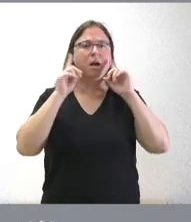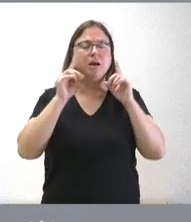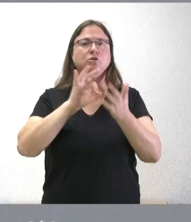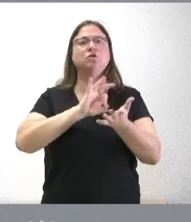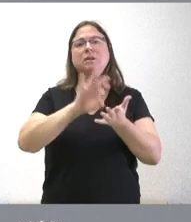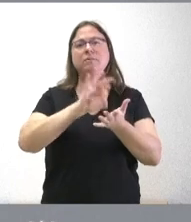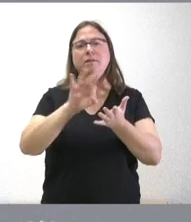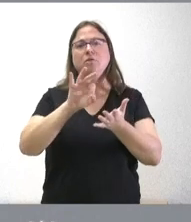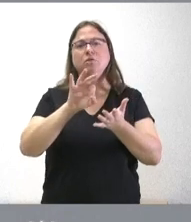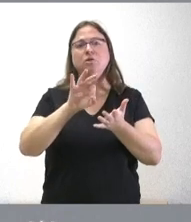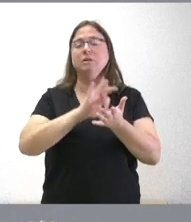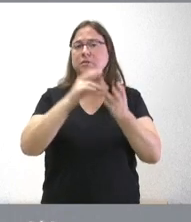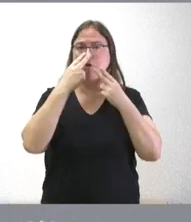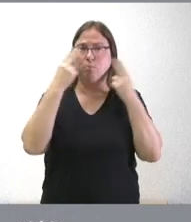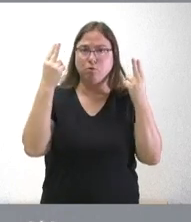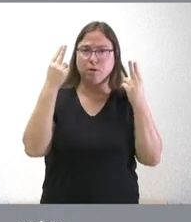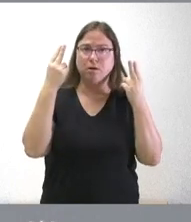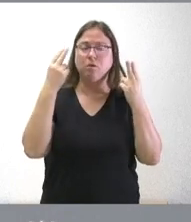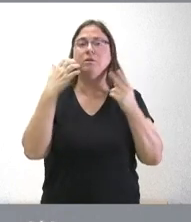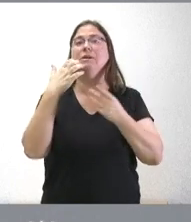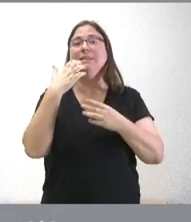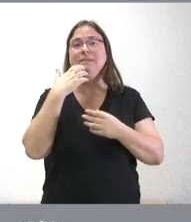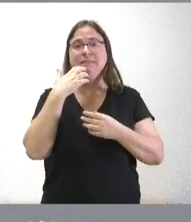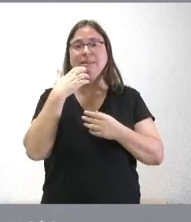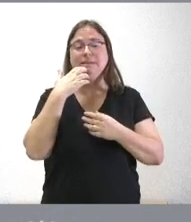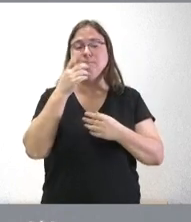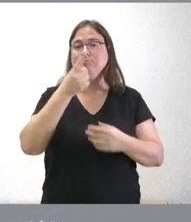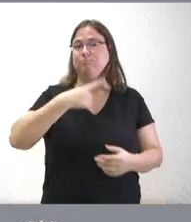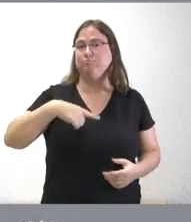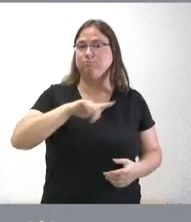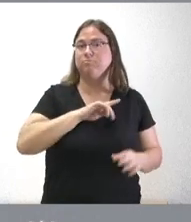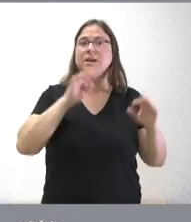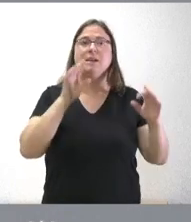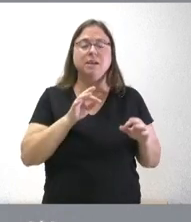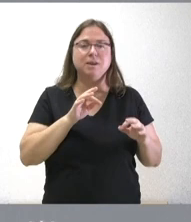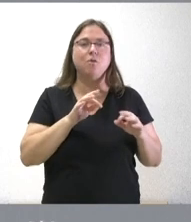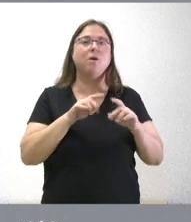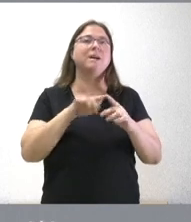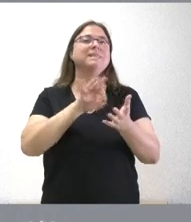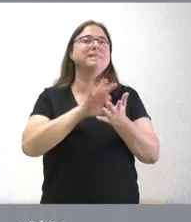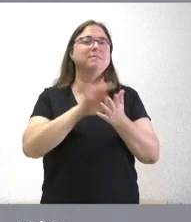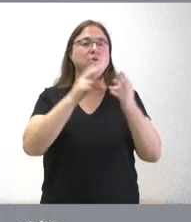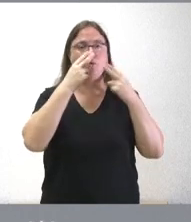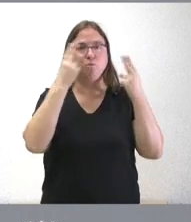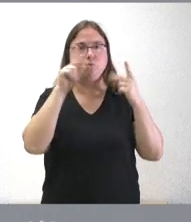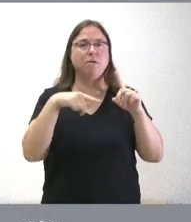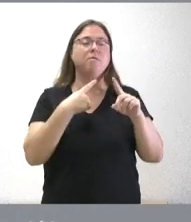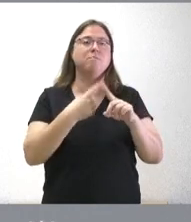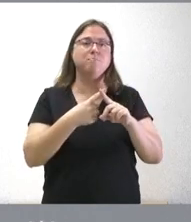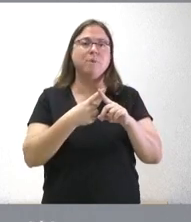servicios públicos donde hemos seguido fortaleciendo estos servicios públicos y situándolos en el